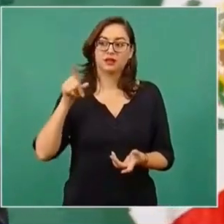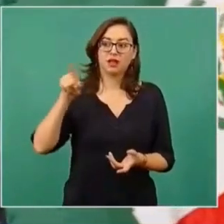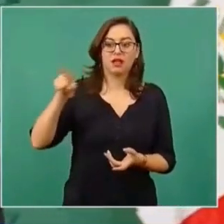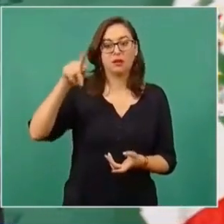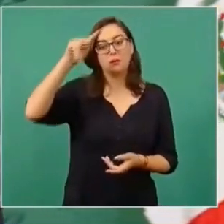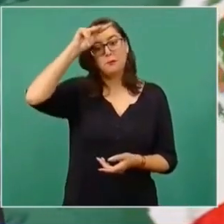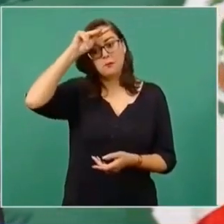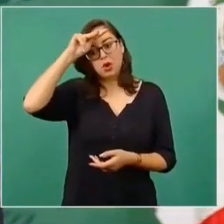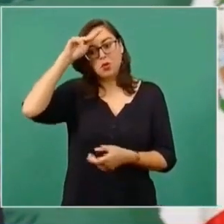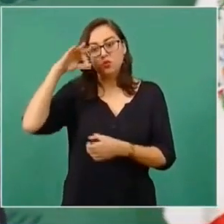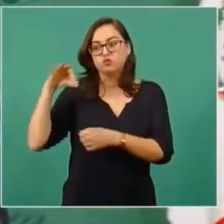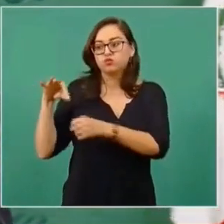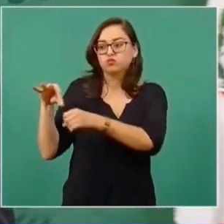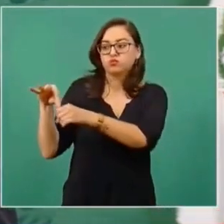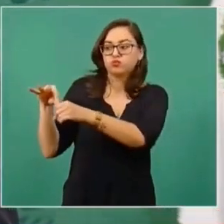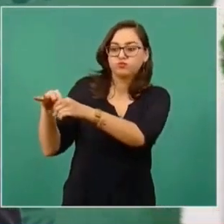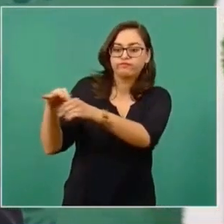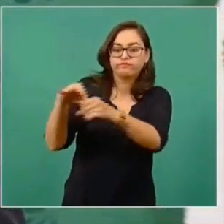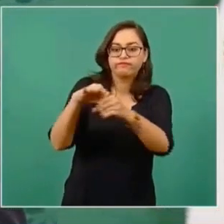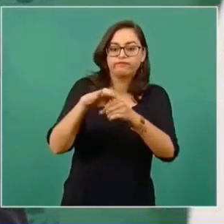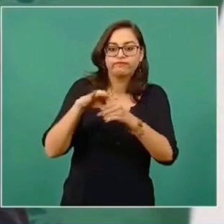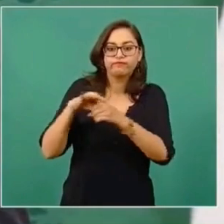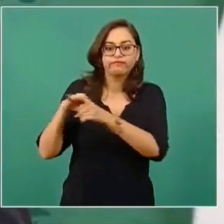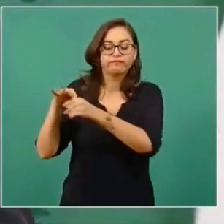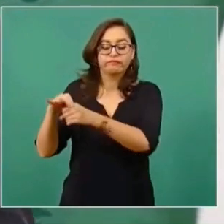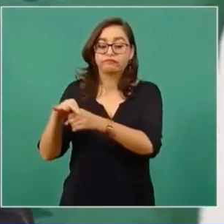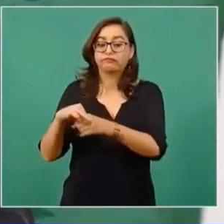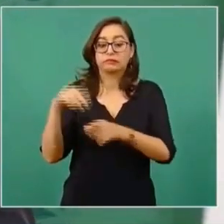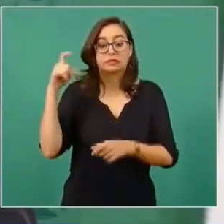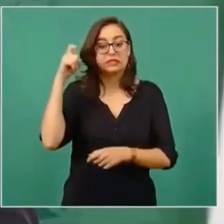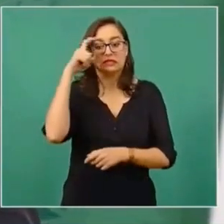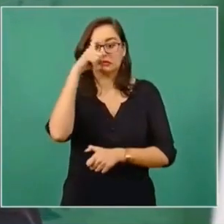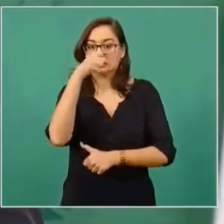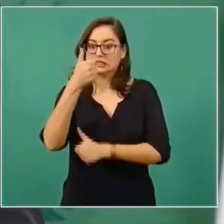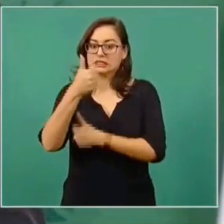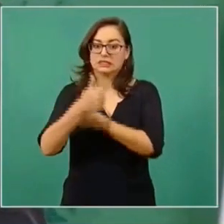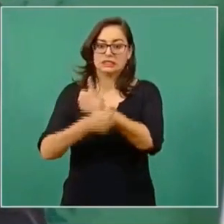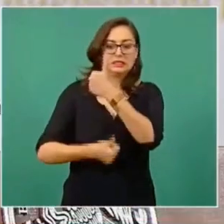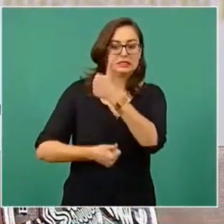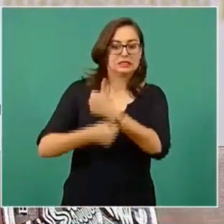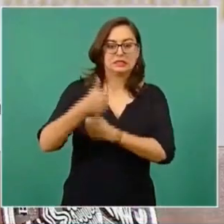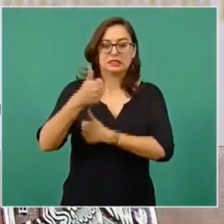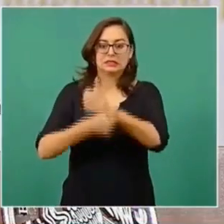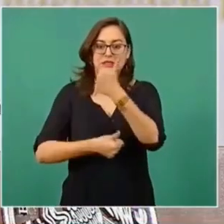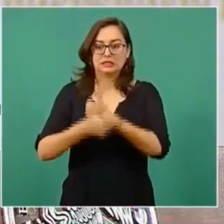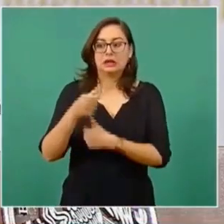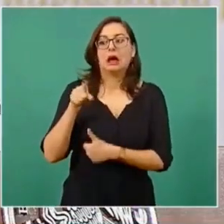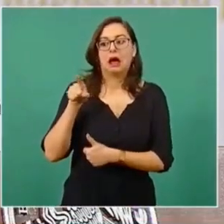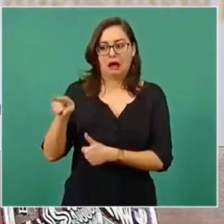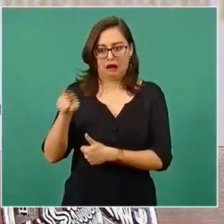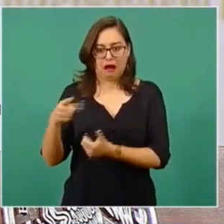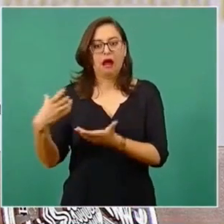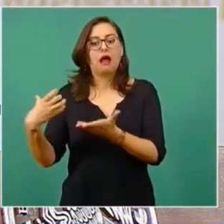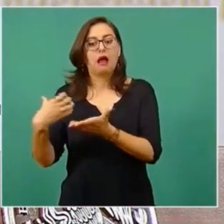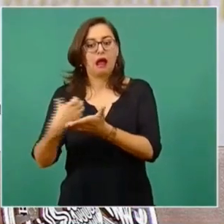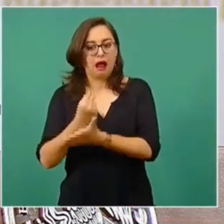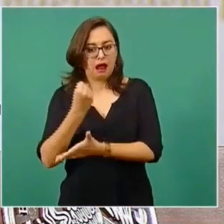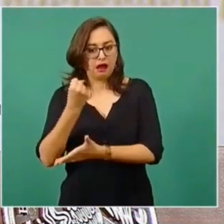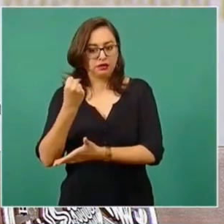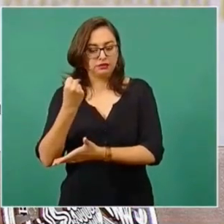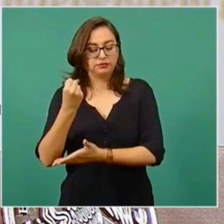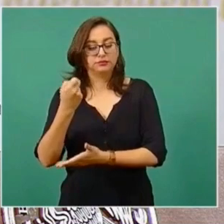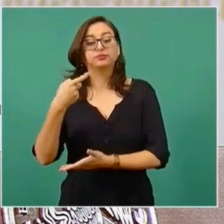cerrada, él gana, pero